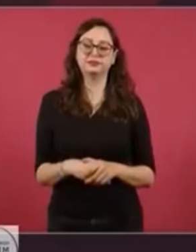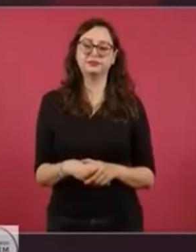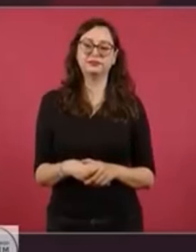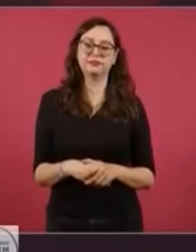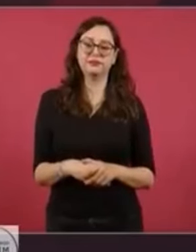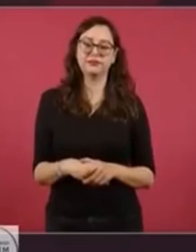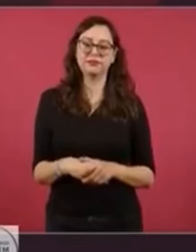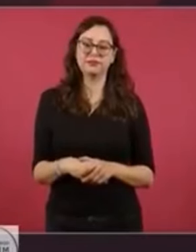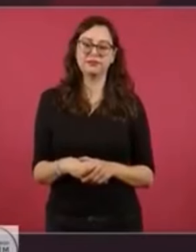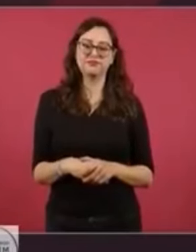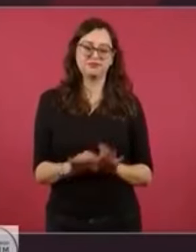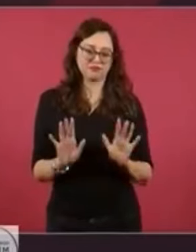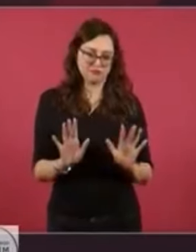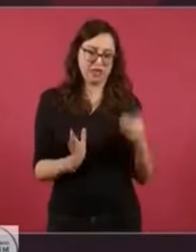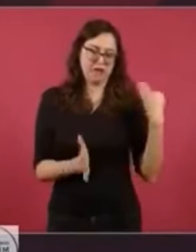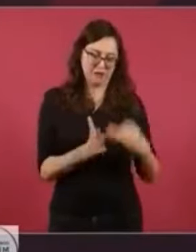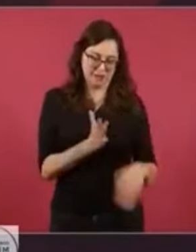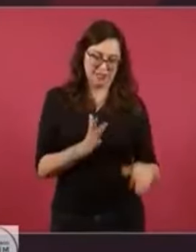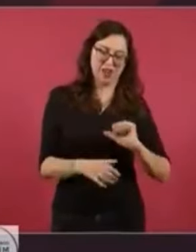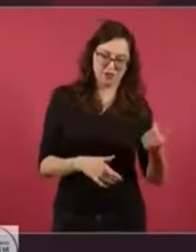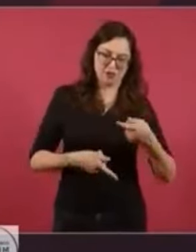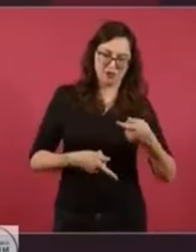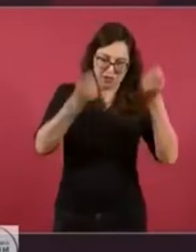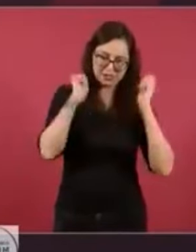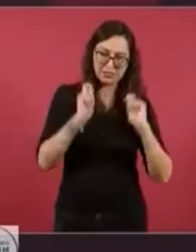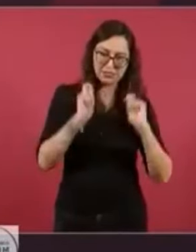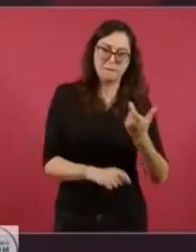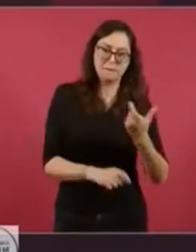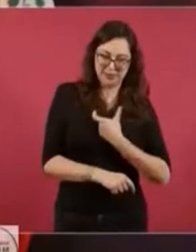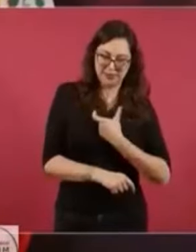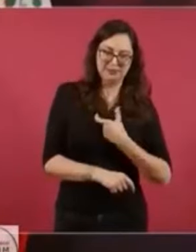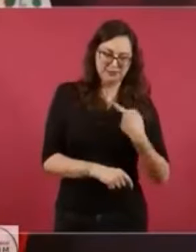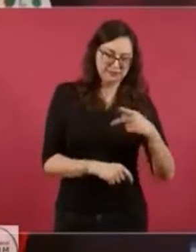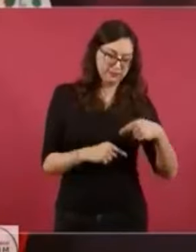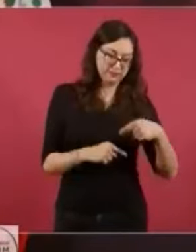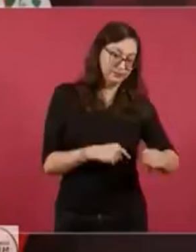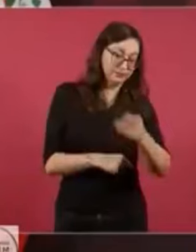Nos faltan más medallas, pero ya se van a conseguir.